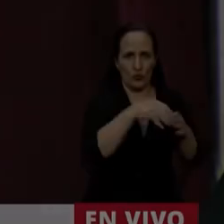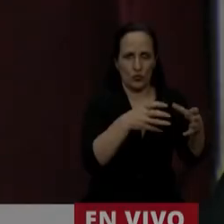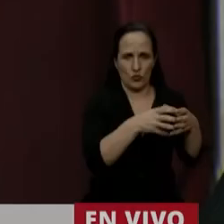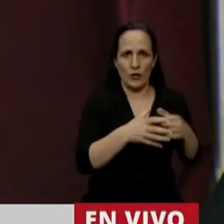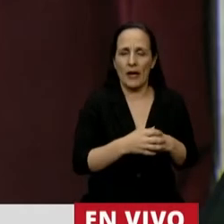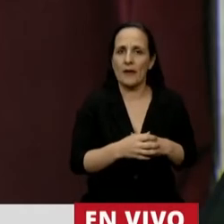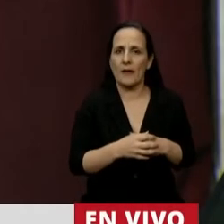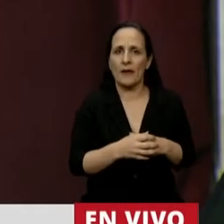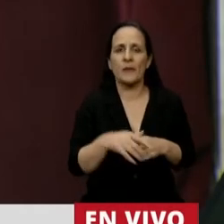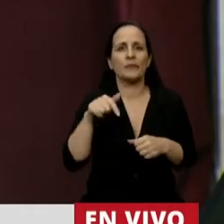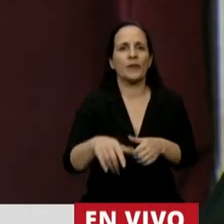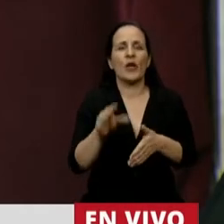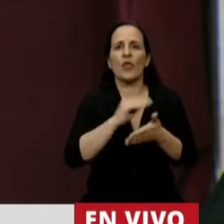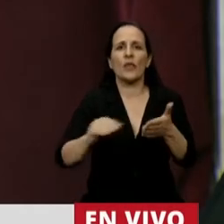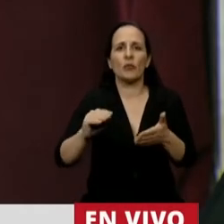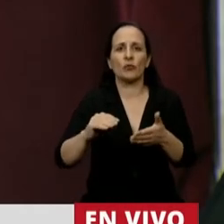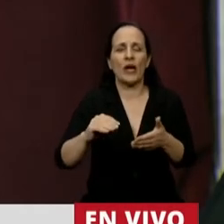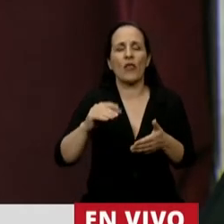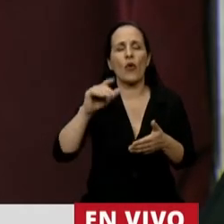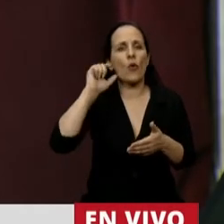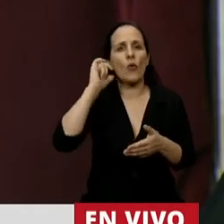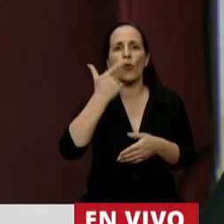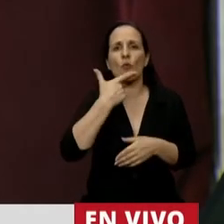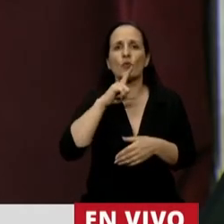Tiene la palabra el diputado Gustavo Mena.